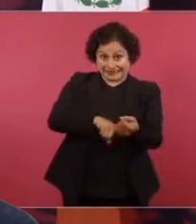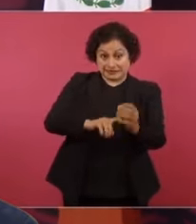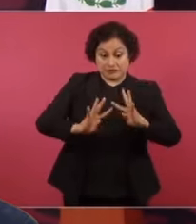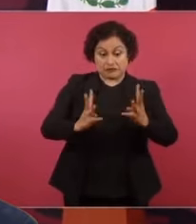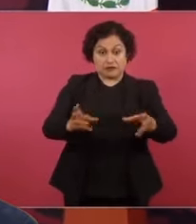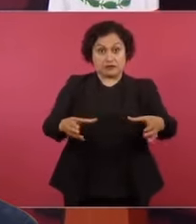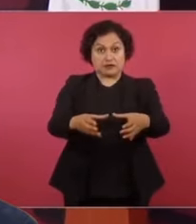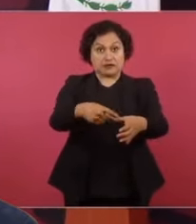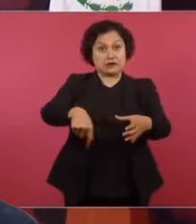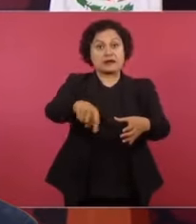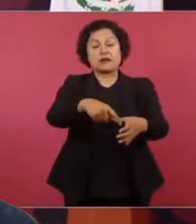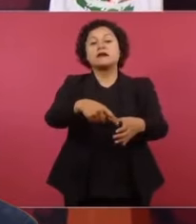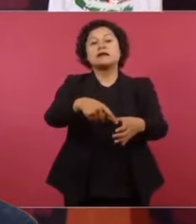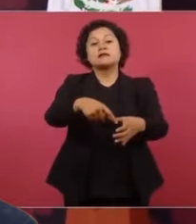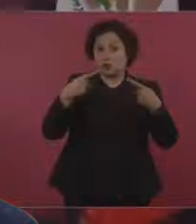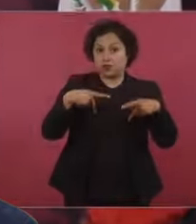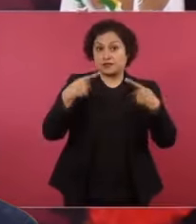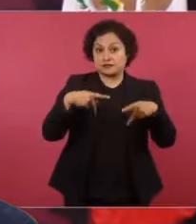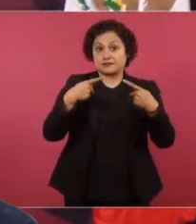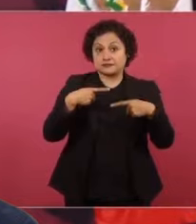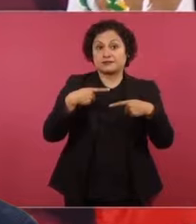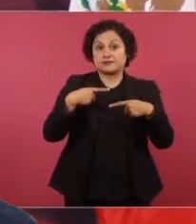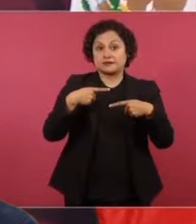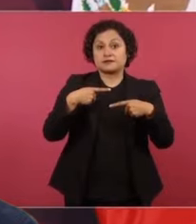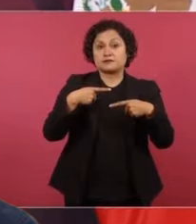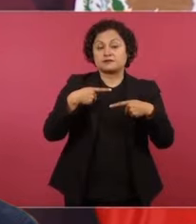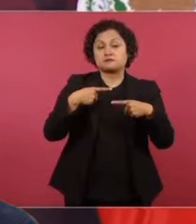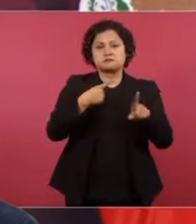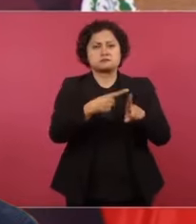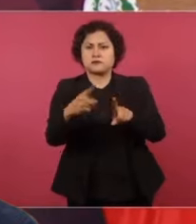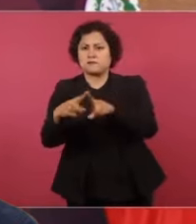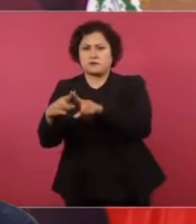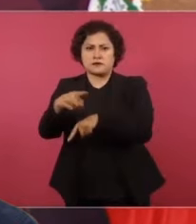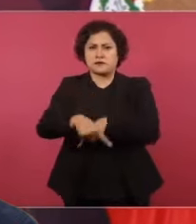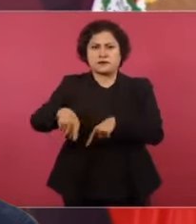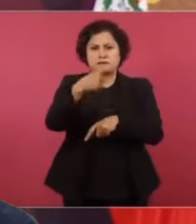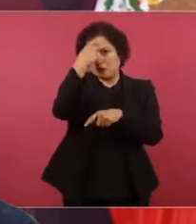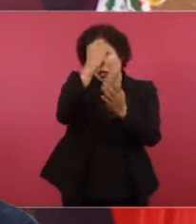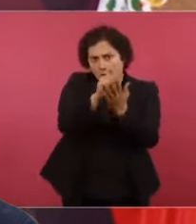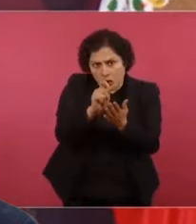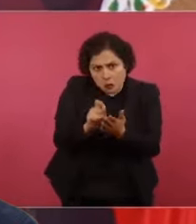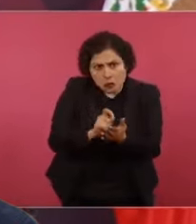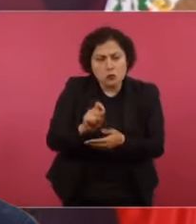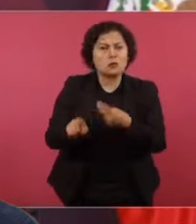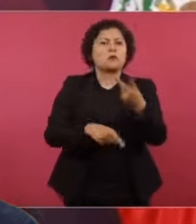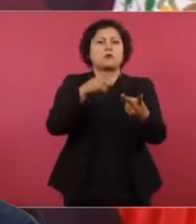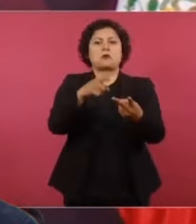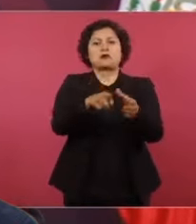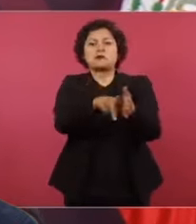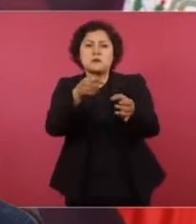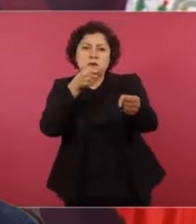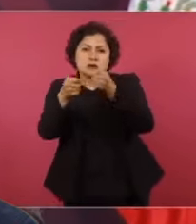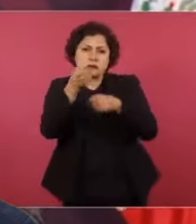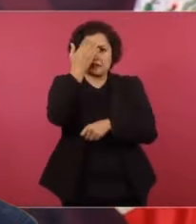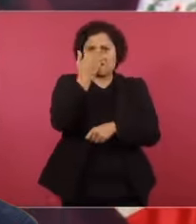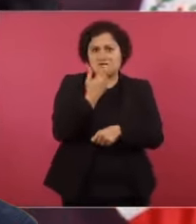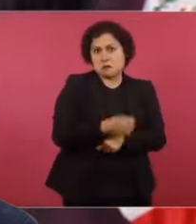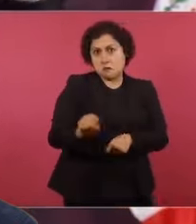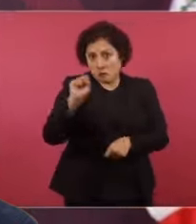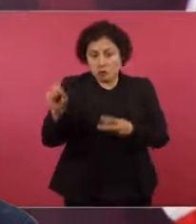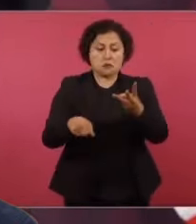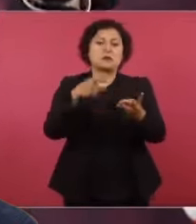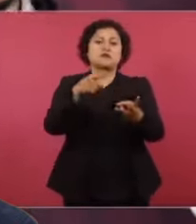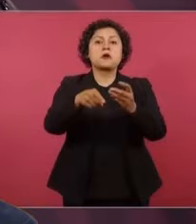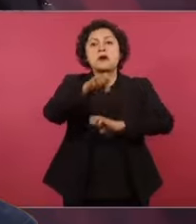grupo de asesores intelectuales orgánicos, periodistas famosos, dueños de medios de información.